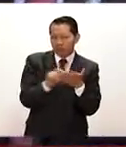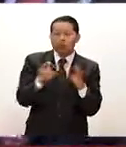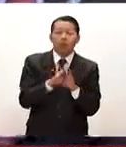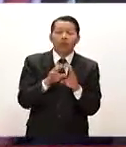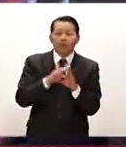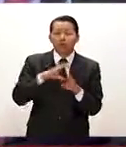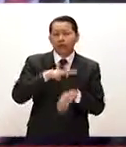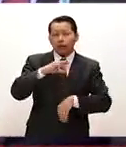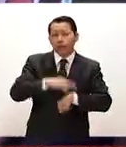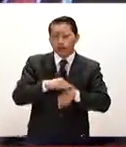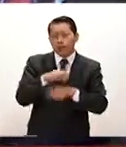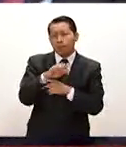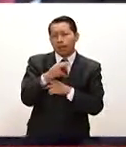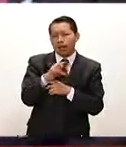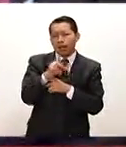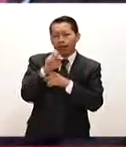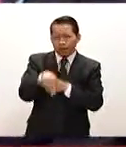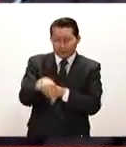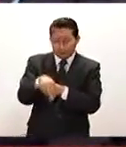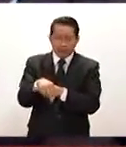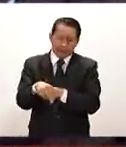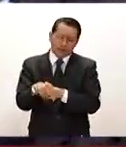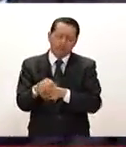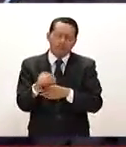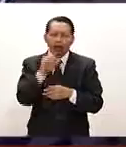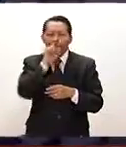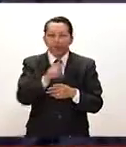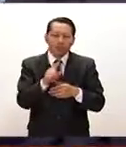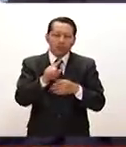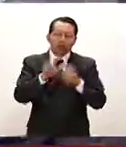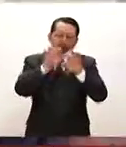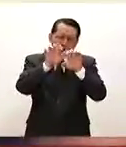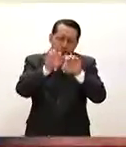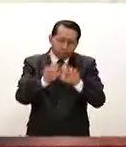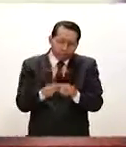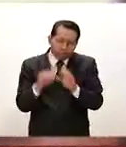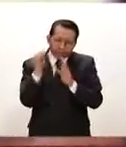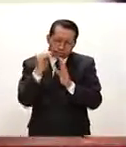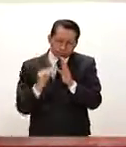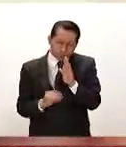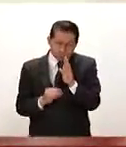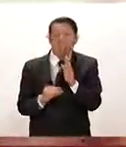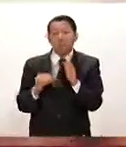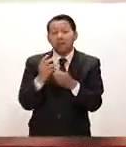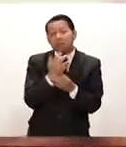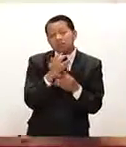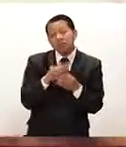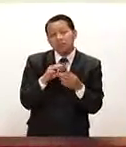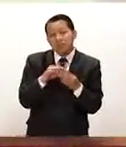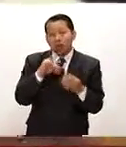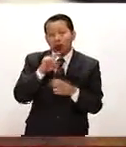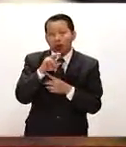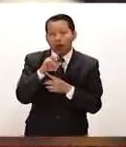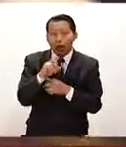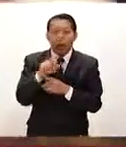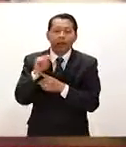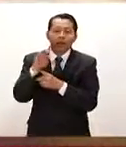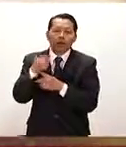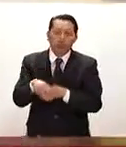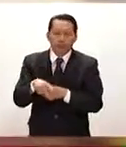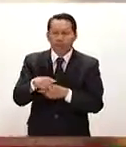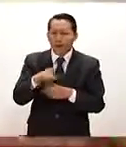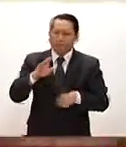Manhattan llamado Harold Bornstein, donde este médico decía que Donald Trump iba a ser el individuo más sano